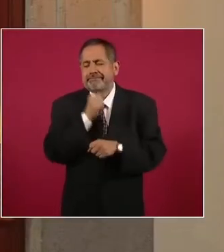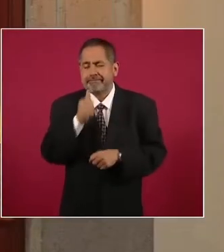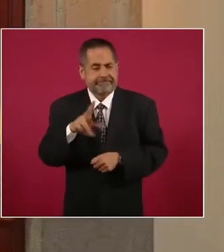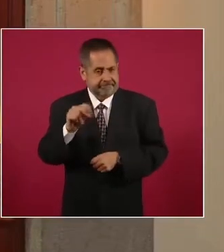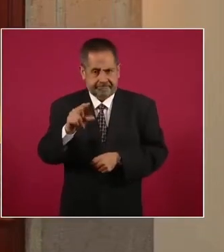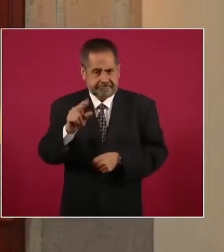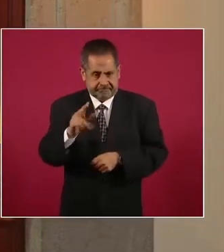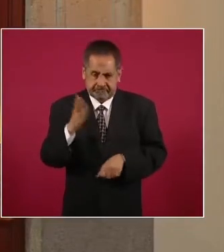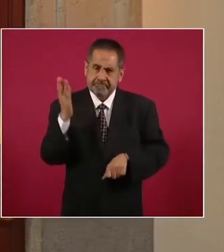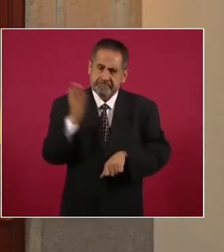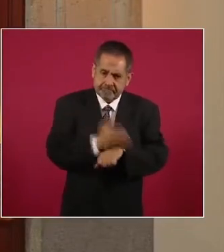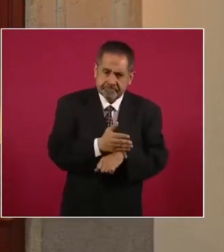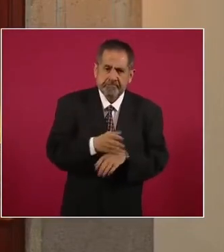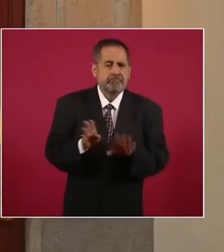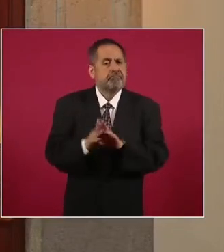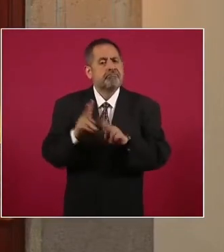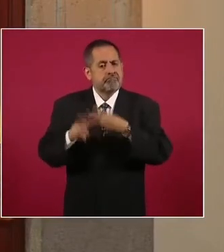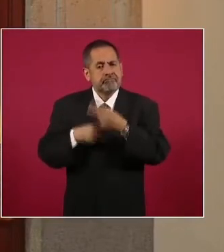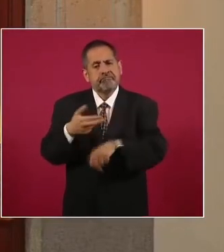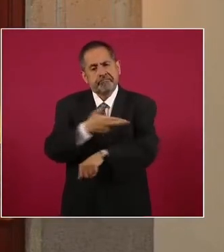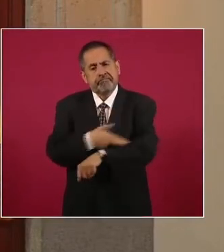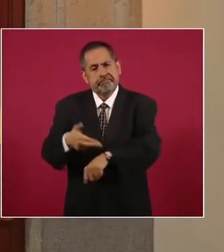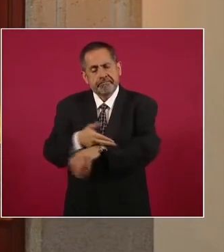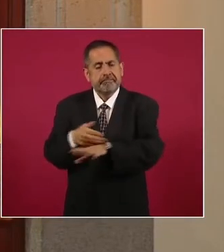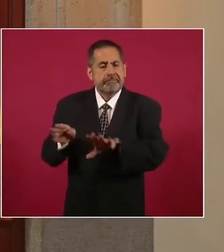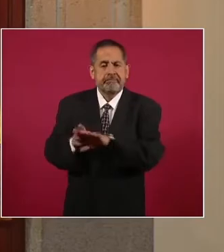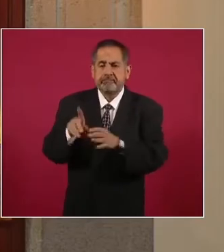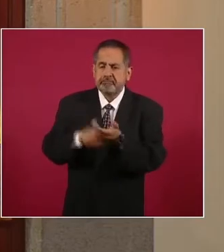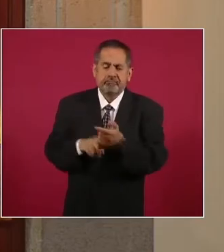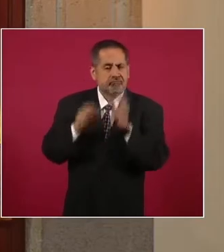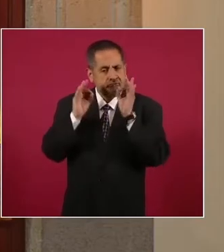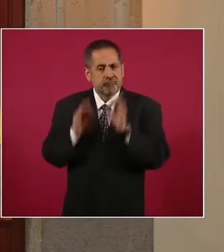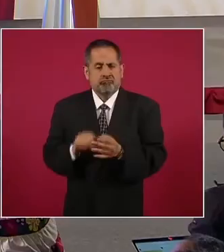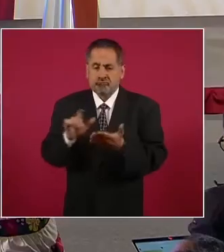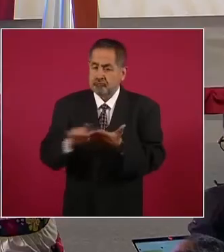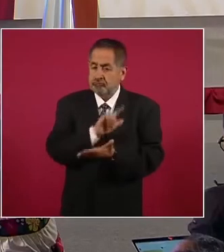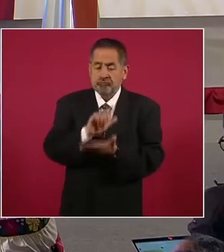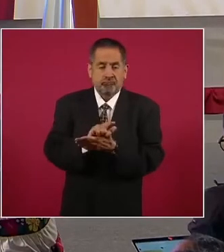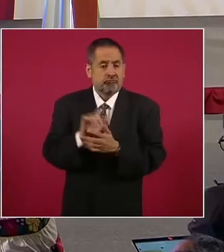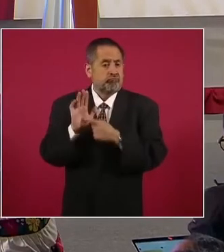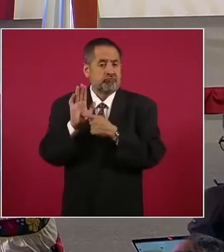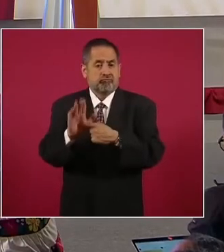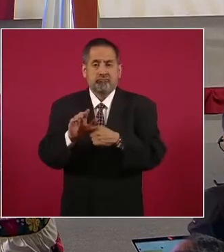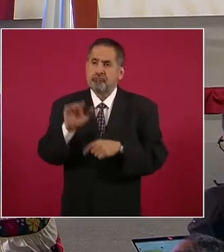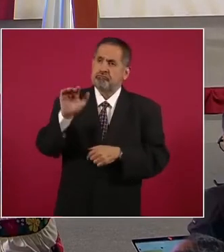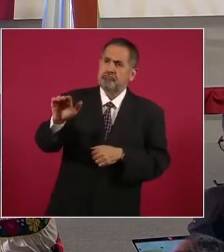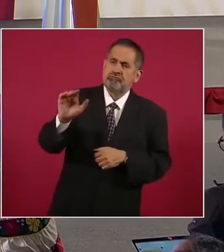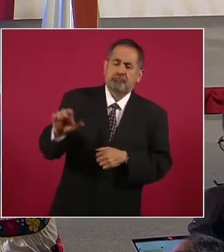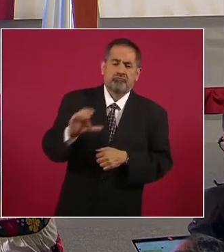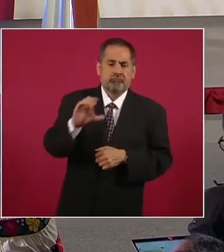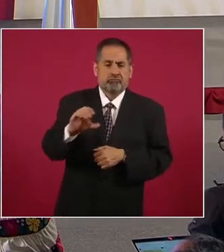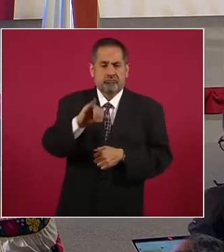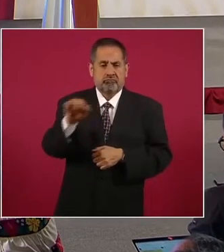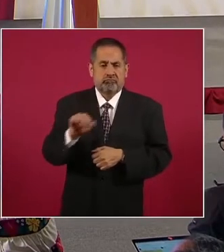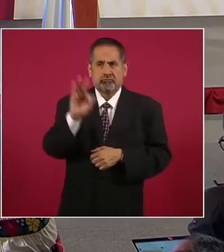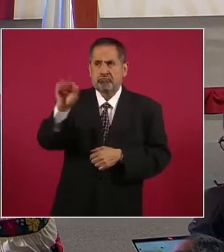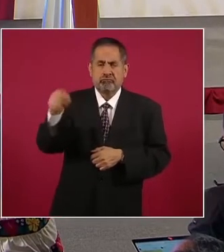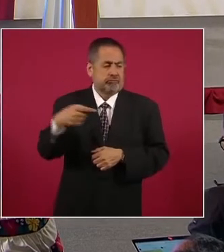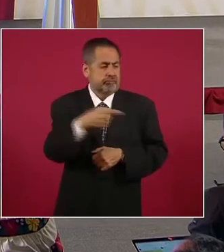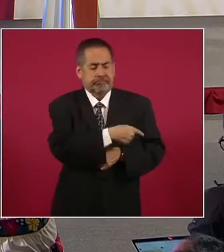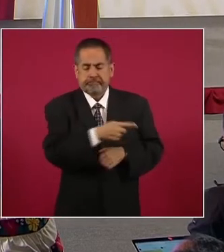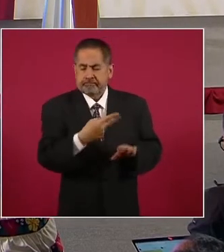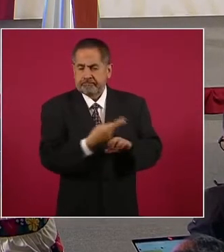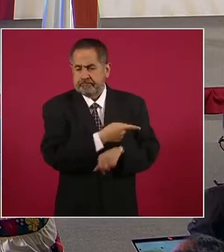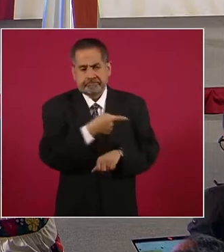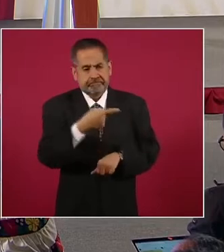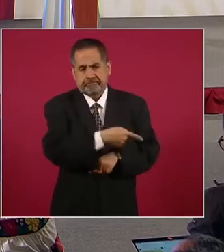señalar que se va a proceder en términos de la ley ante el Consejo de la Judicatura en contra de este juez